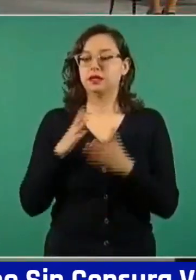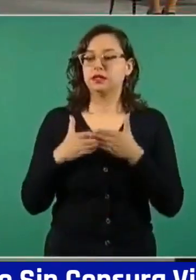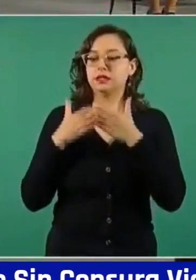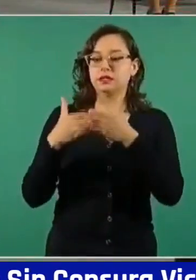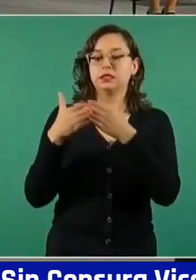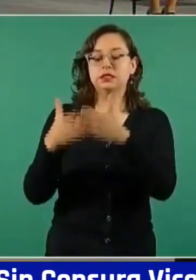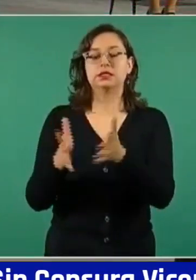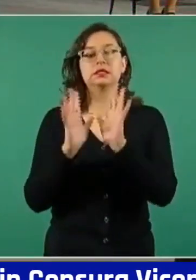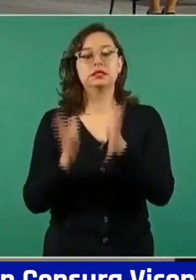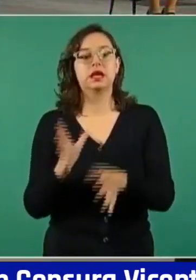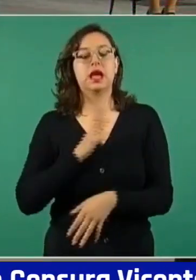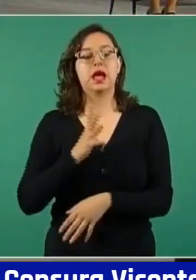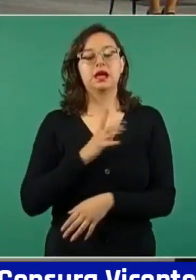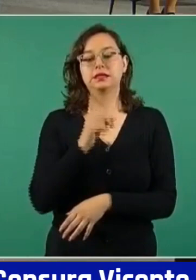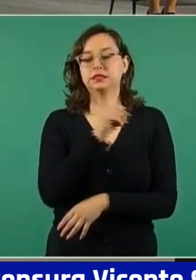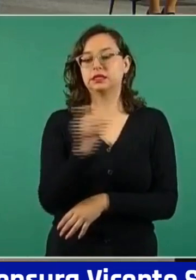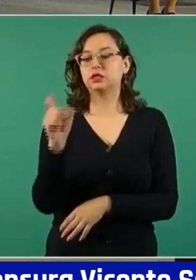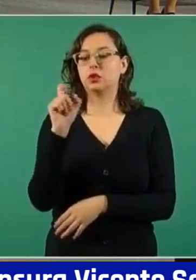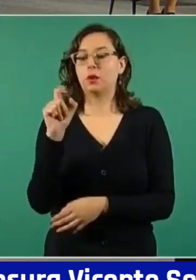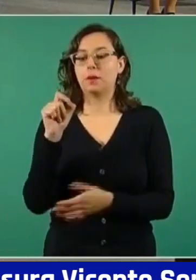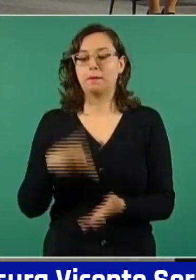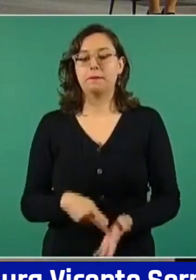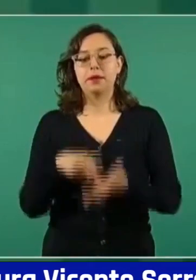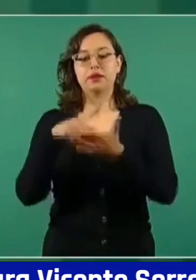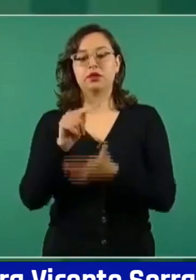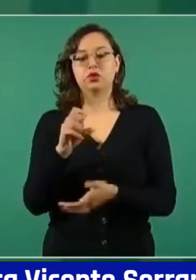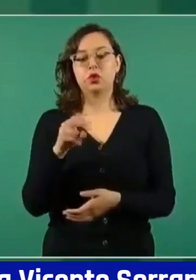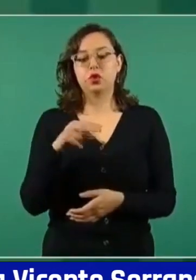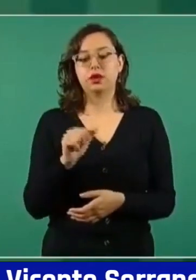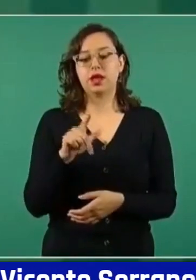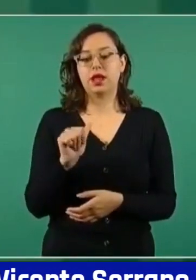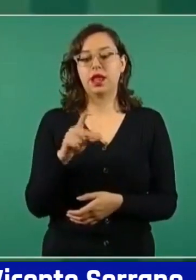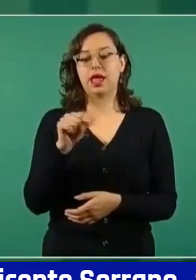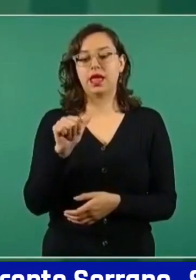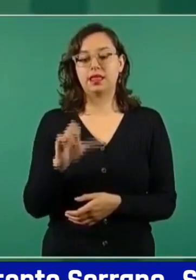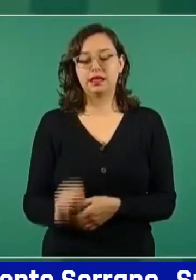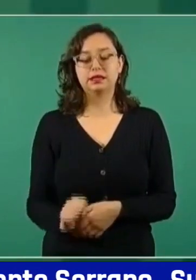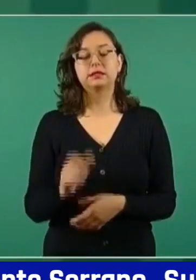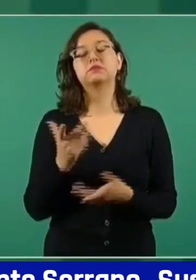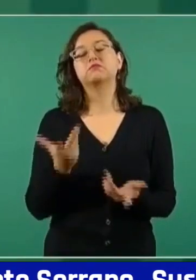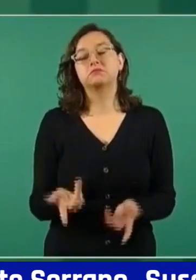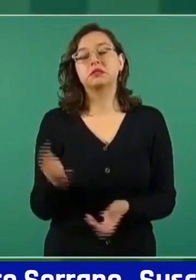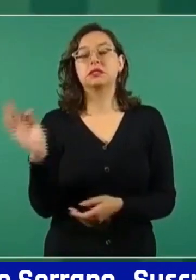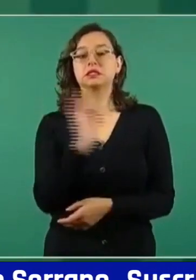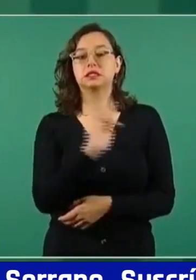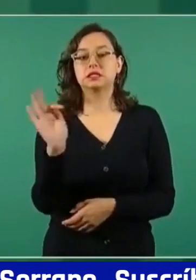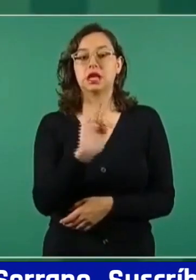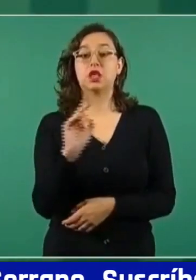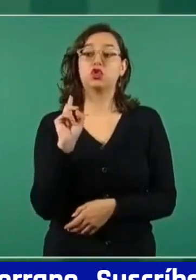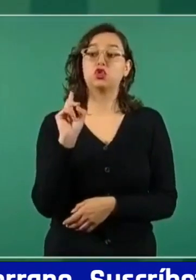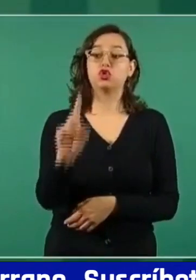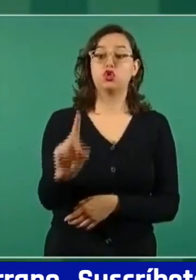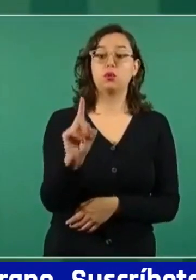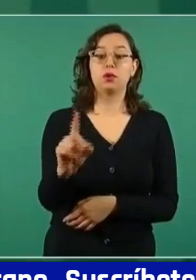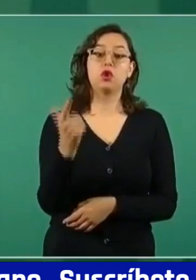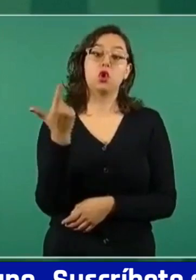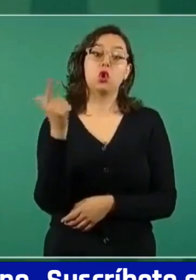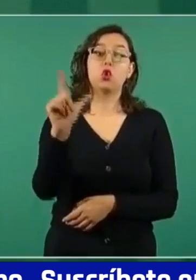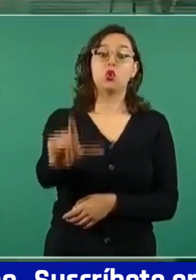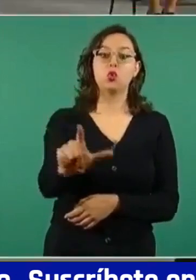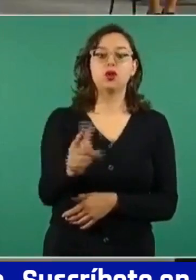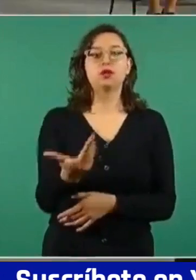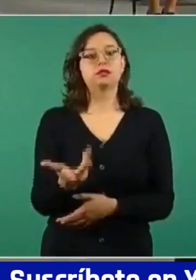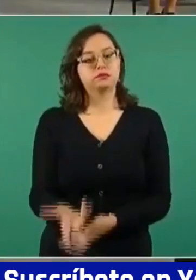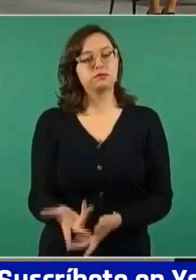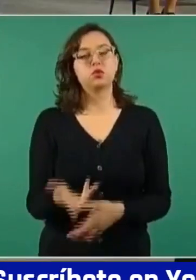una suma de 120 toneladas hasta el día de hoy. Se estima que puedan estar saliendo el próximo domingo o lunes con